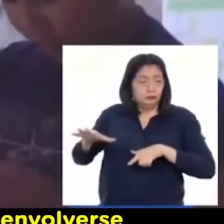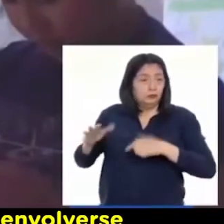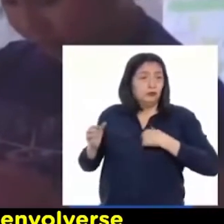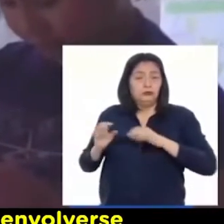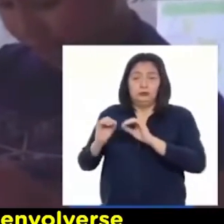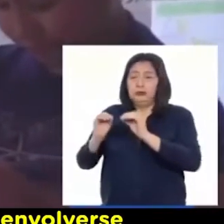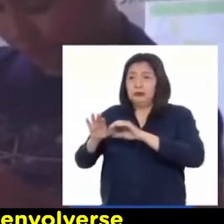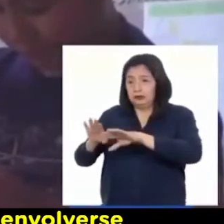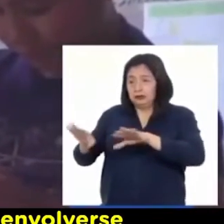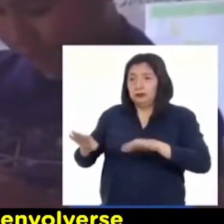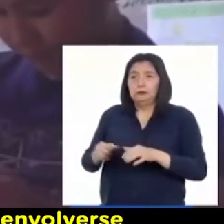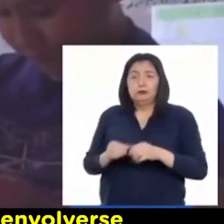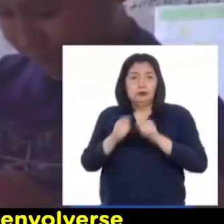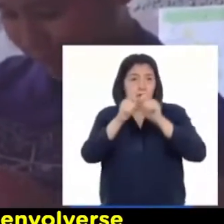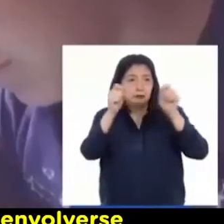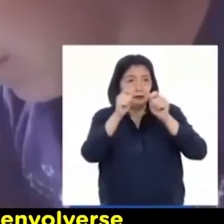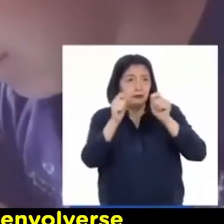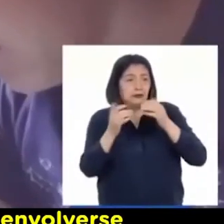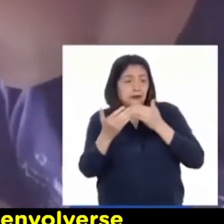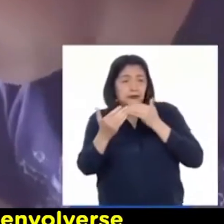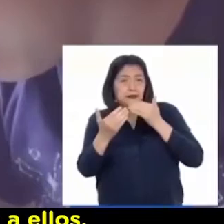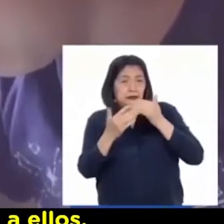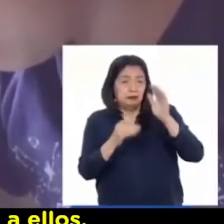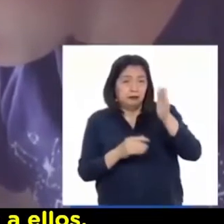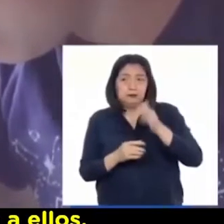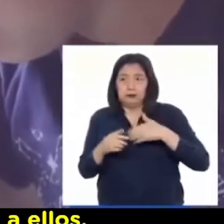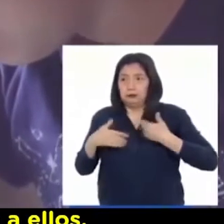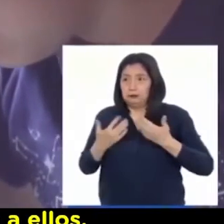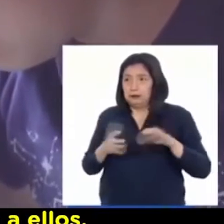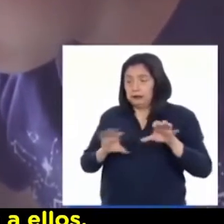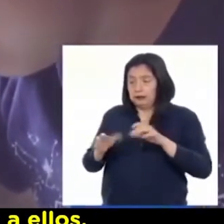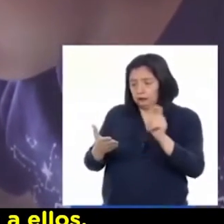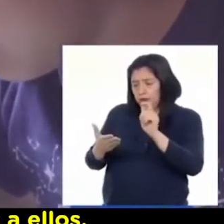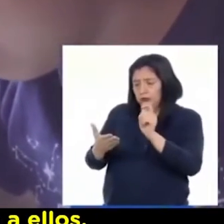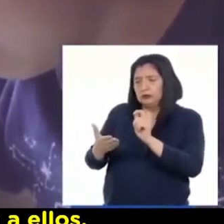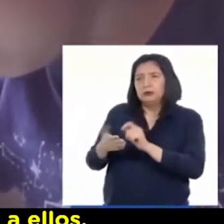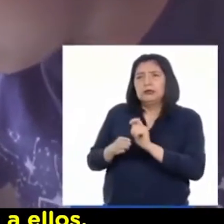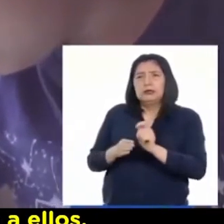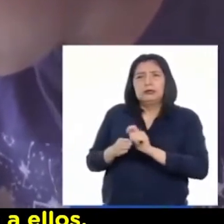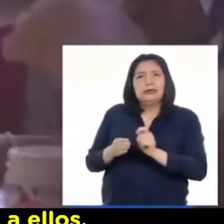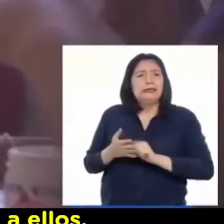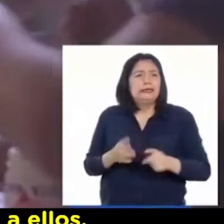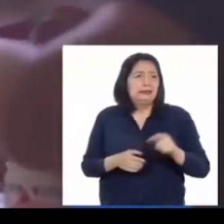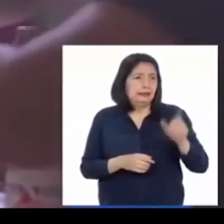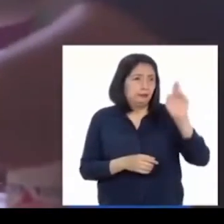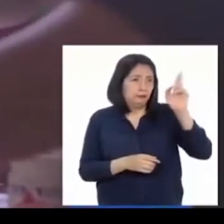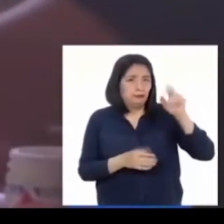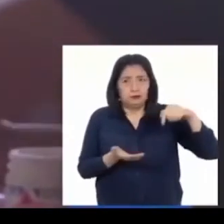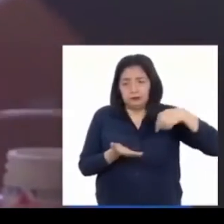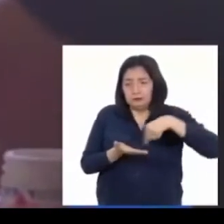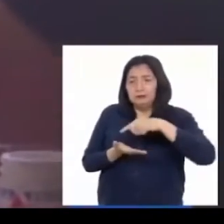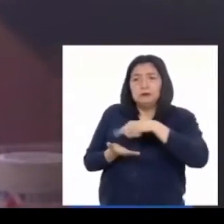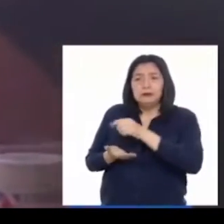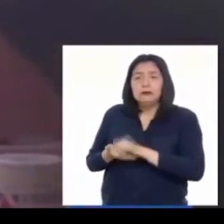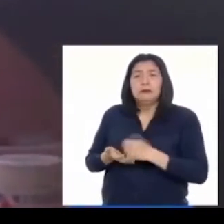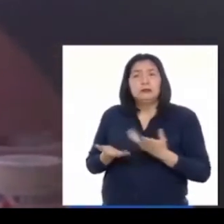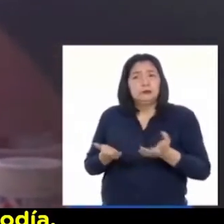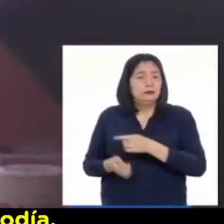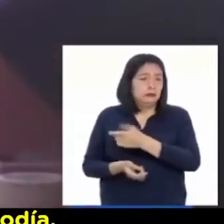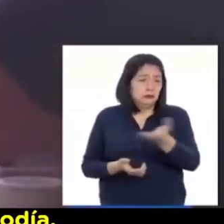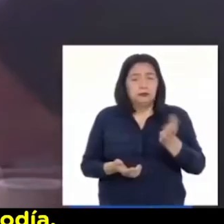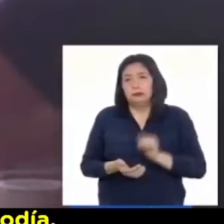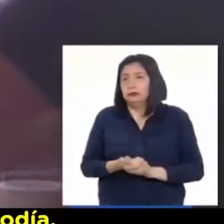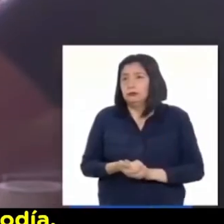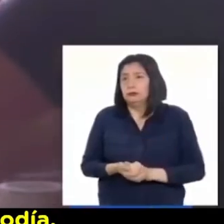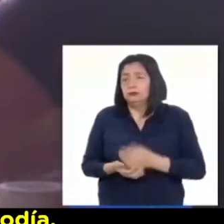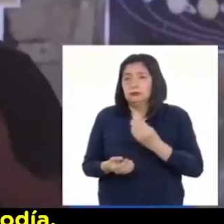¿no? Cerca la ventana para que ellos puedan desenvolverse y hacer las tareas que la profesora nos manda a ellos. Y mayormente pues para ellos, ¿no?